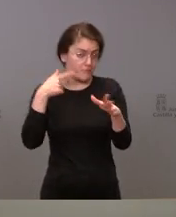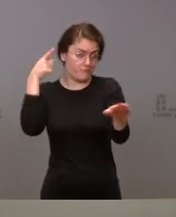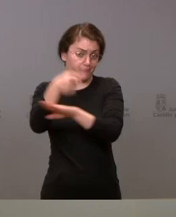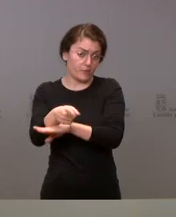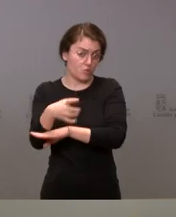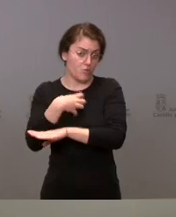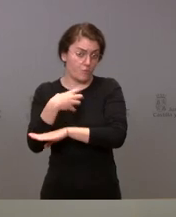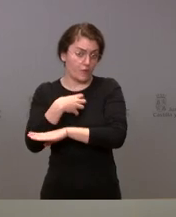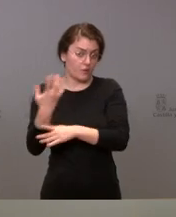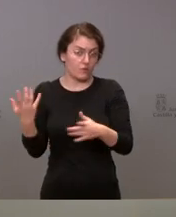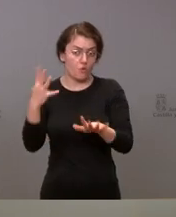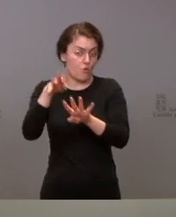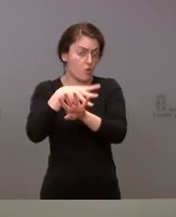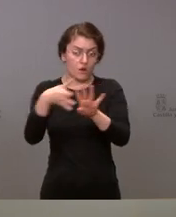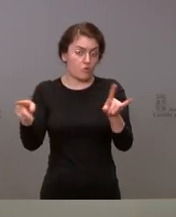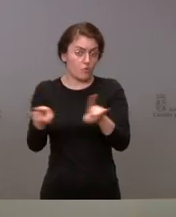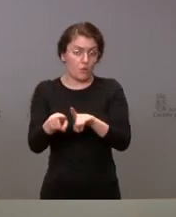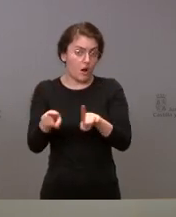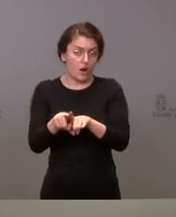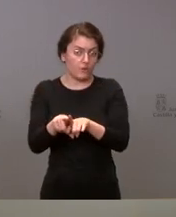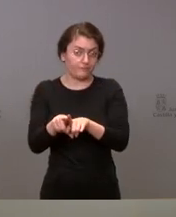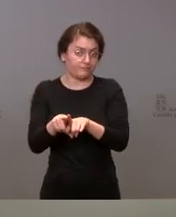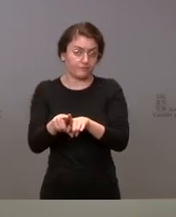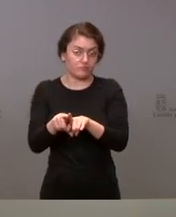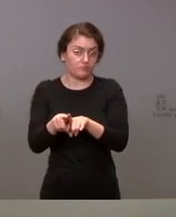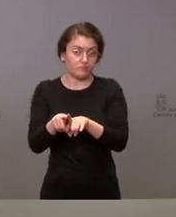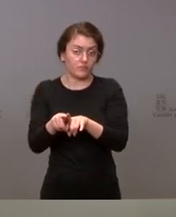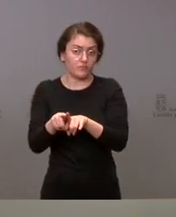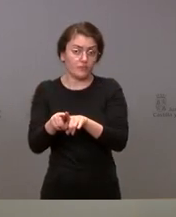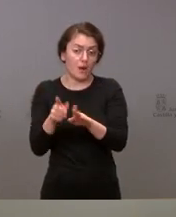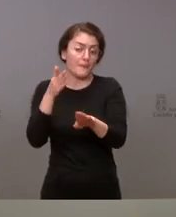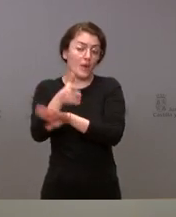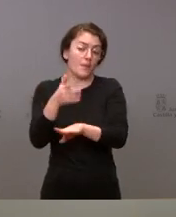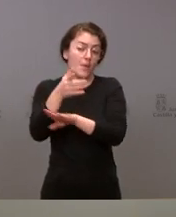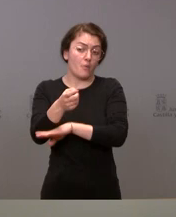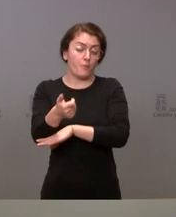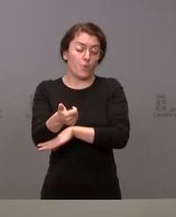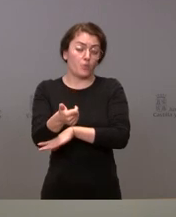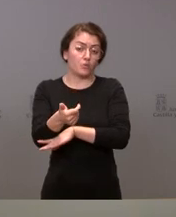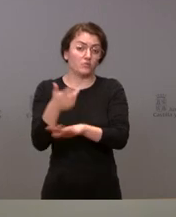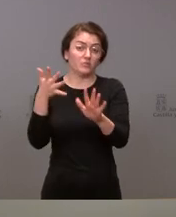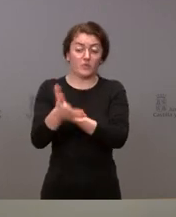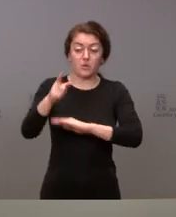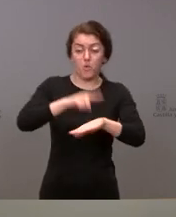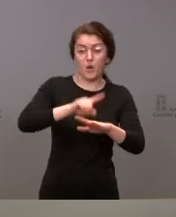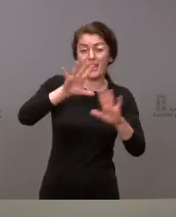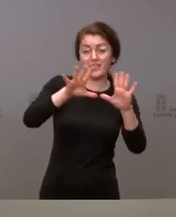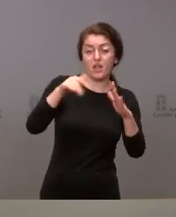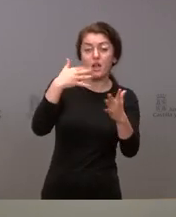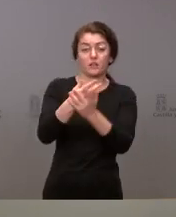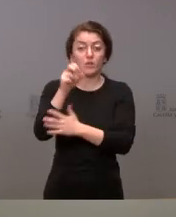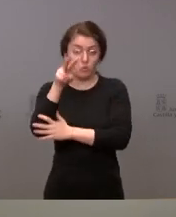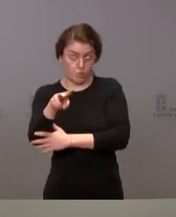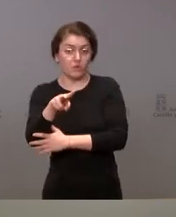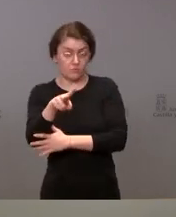expresa horario en el que habitualmente hay menos concurrencia que es entre las 10 y las 12 de la mañana y siempre teniendo en cuenta